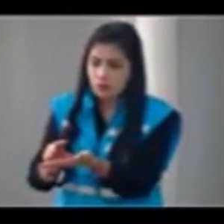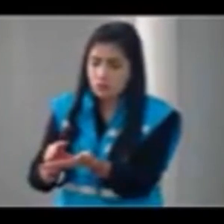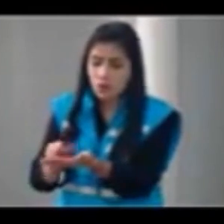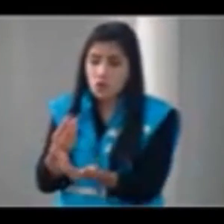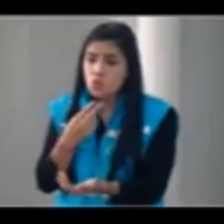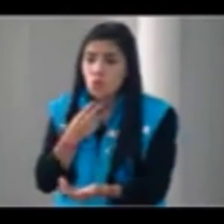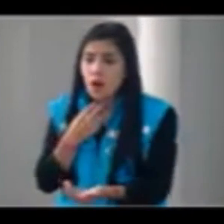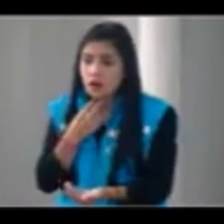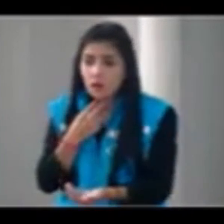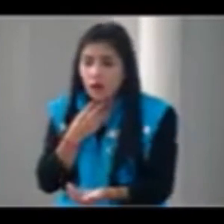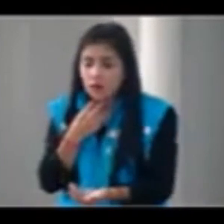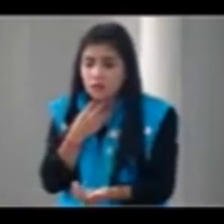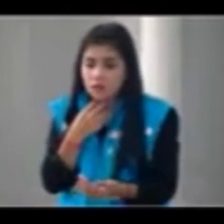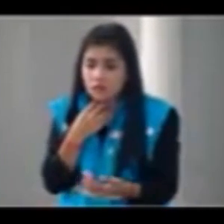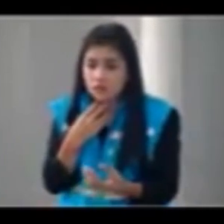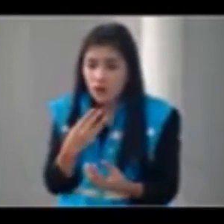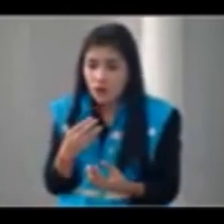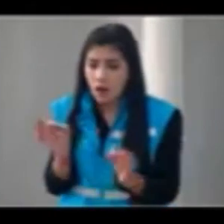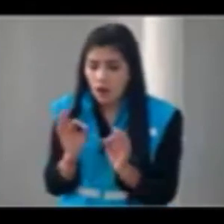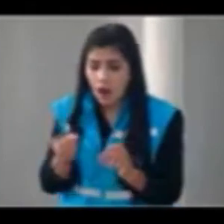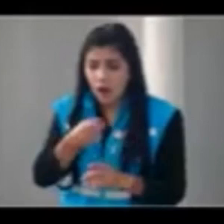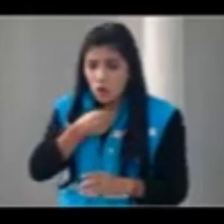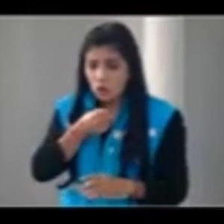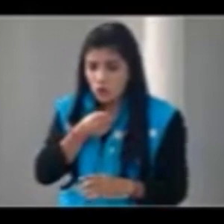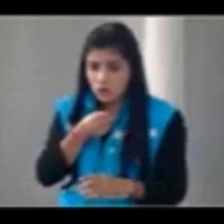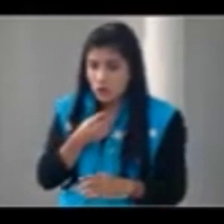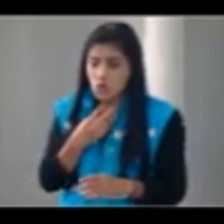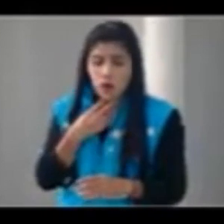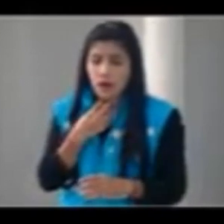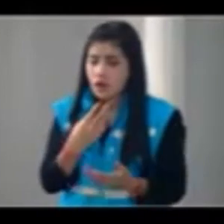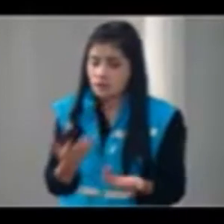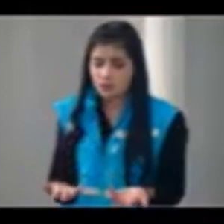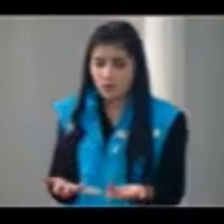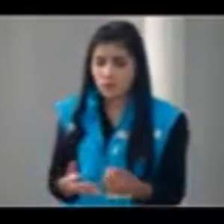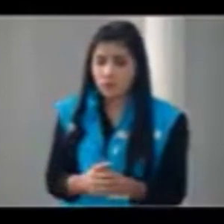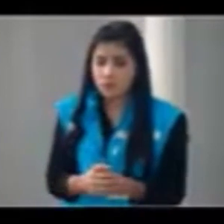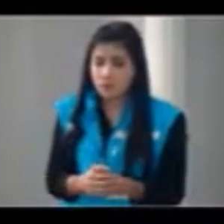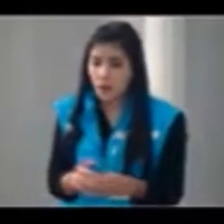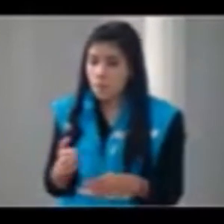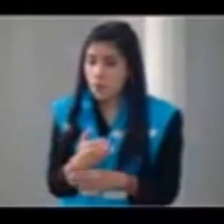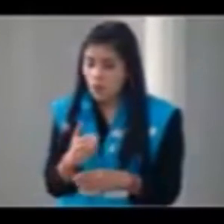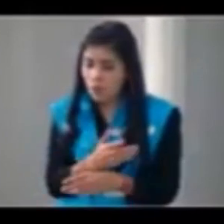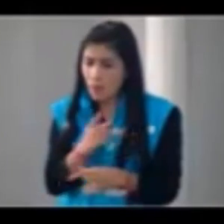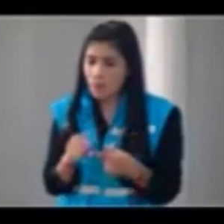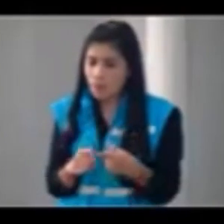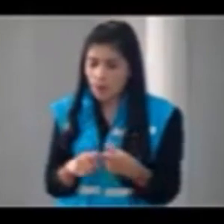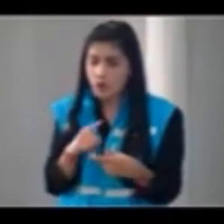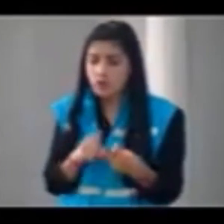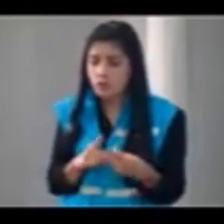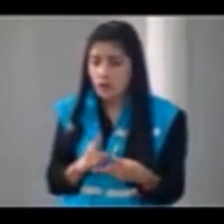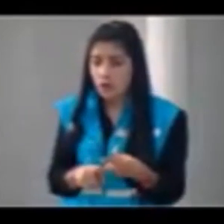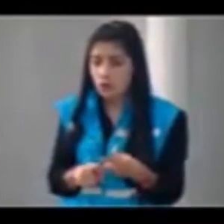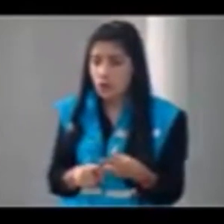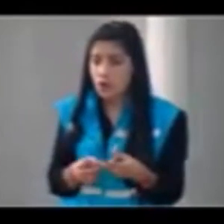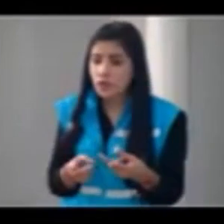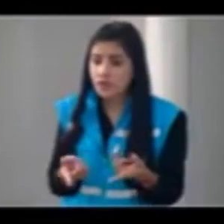que para producir, no alcanza para pagarle a los periodistas. Entonces, digamos, eso es el primer problema. Pero también que se agruparon los medios en tres